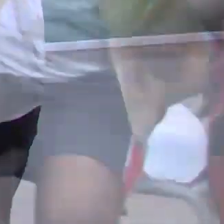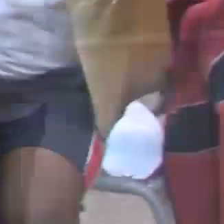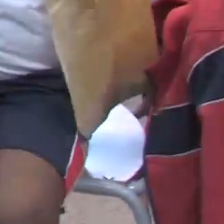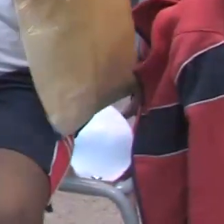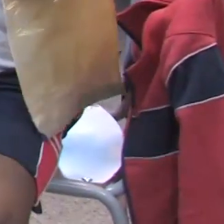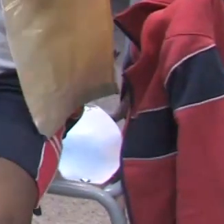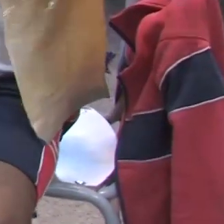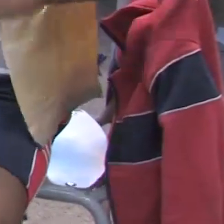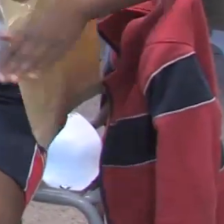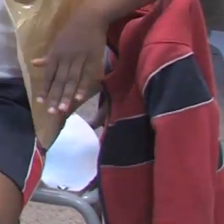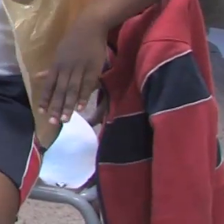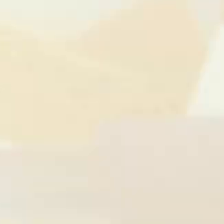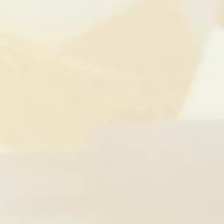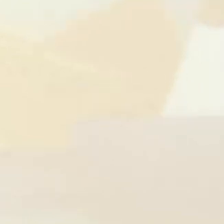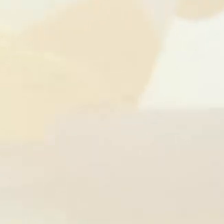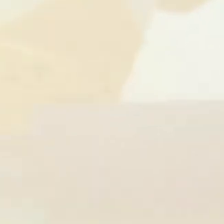¡Vaya cosita!